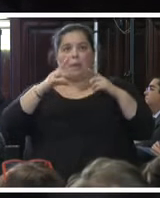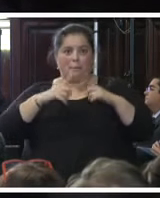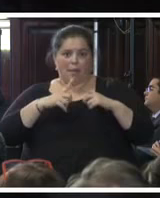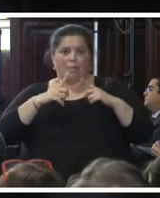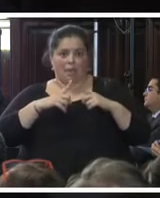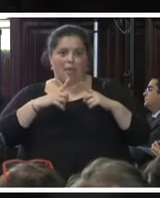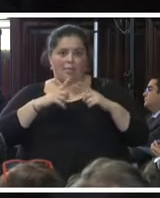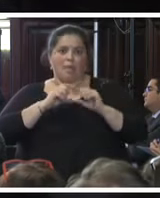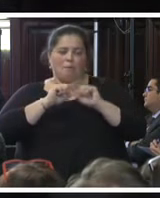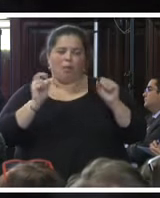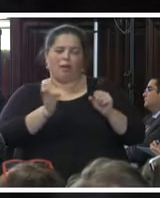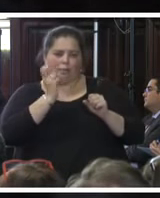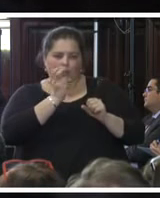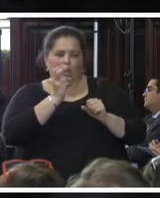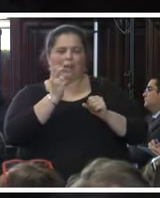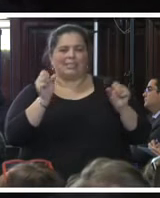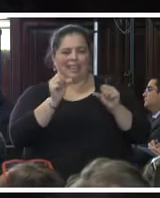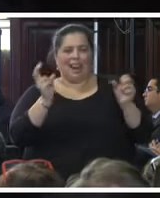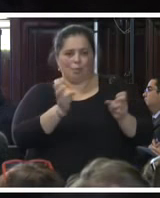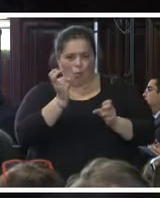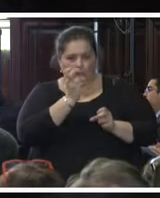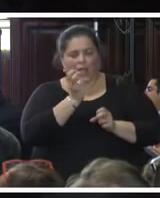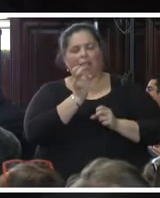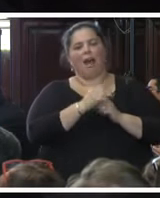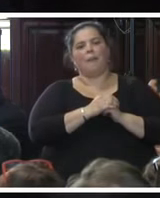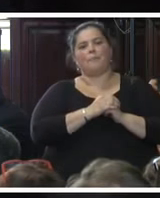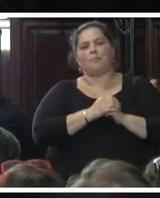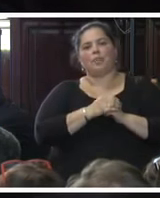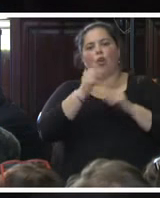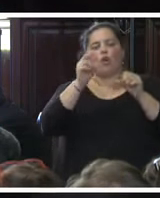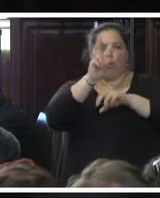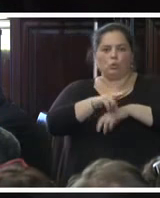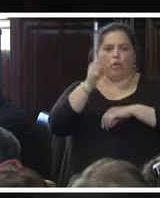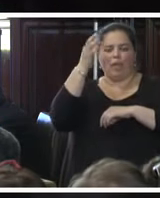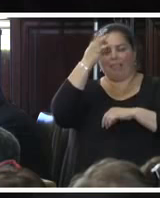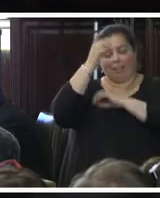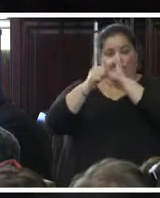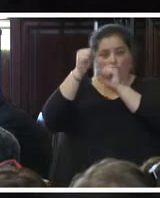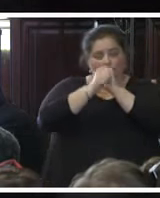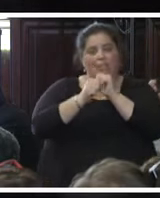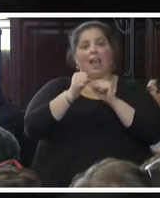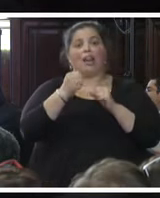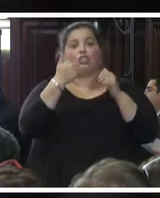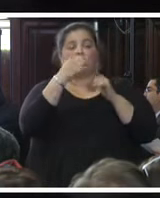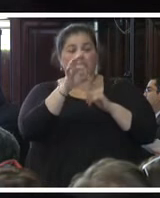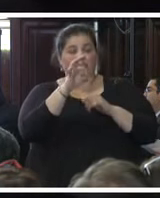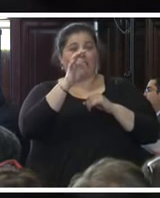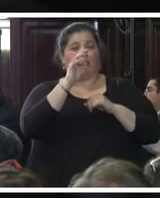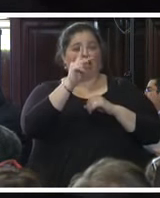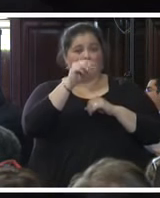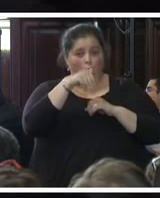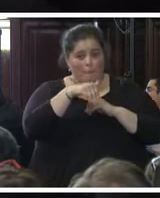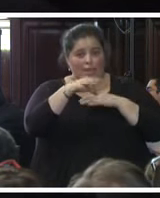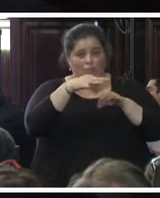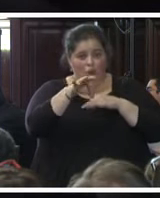en función del uso de tecnología líder. Los 60 kilómetros que se explorarían con esta tecnología ha